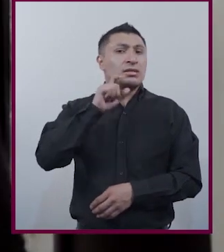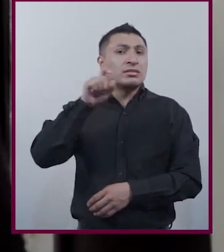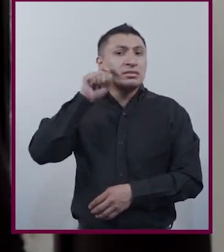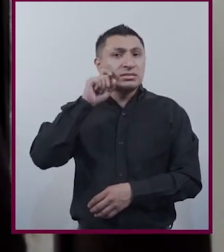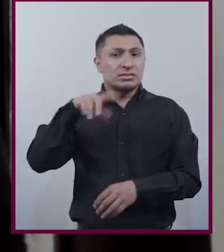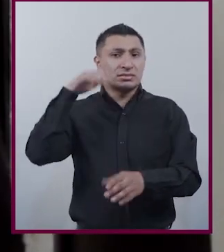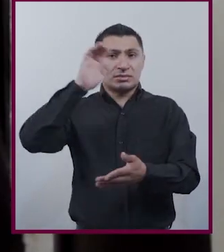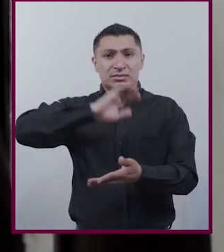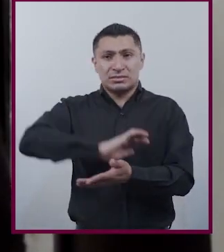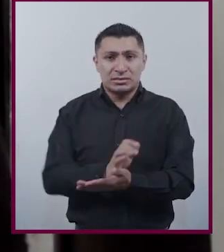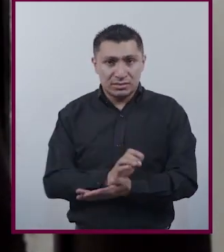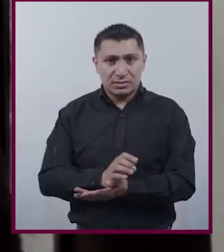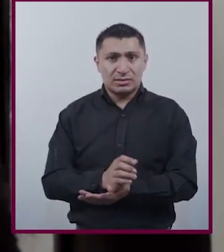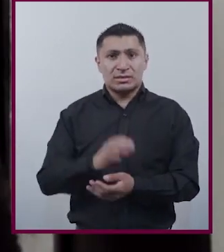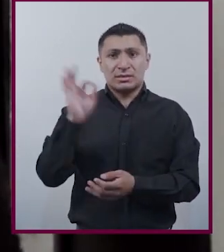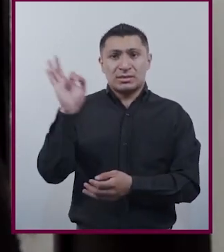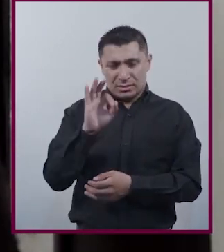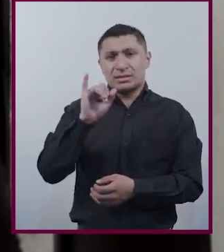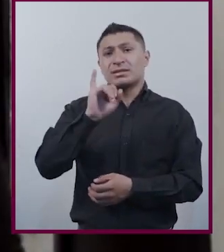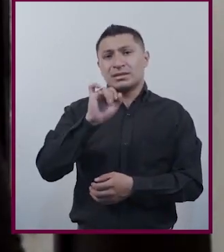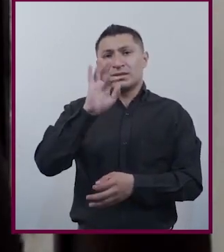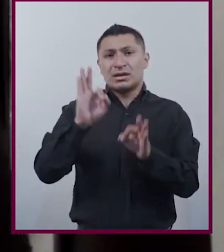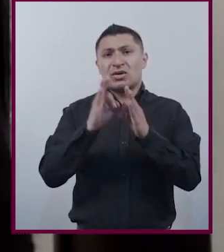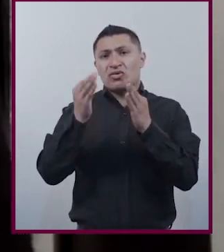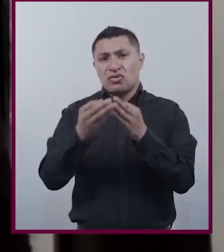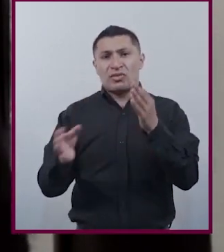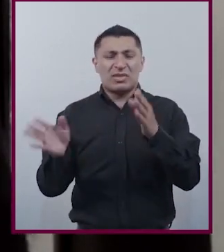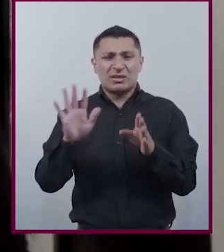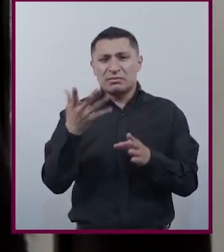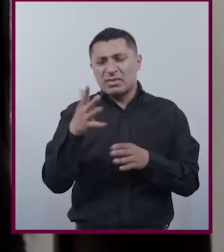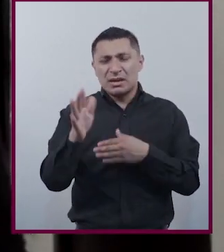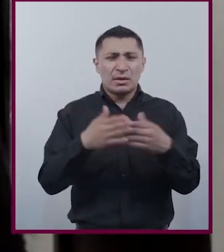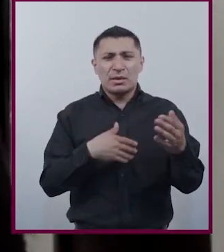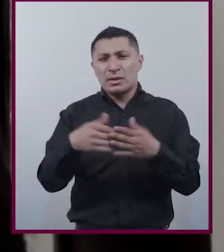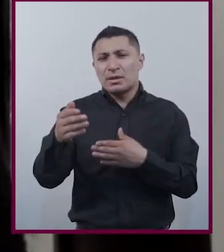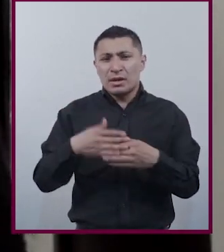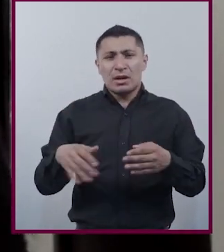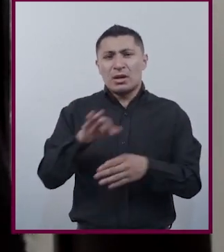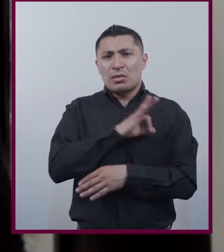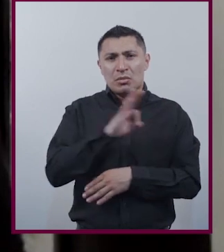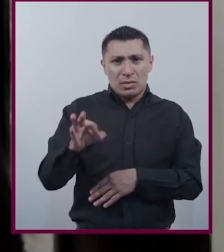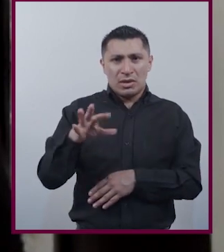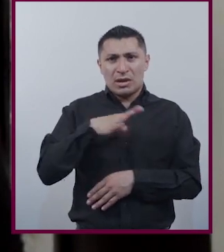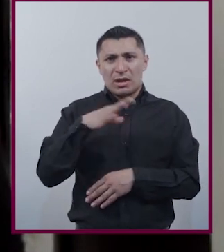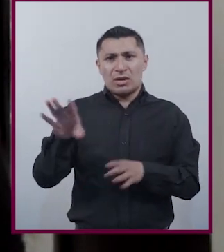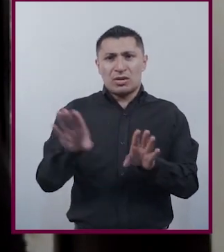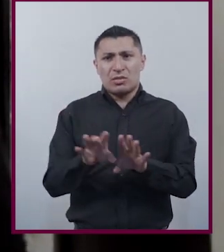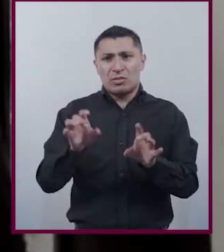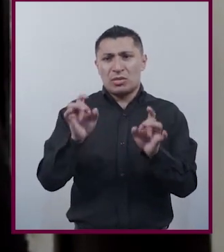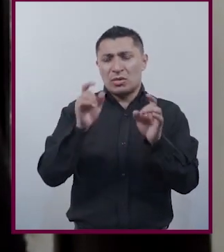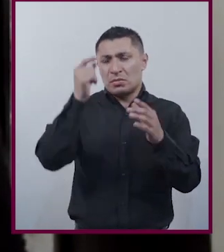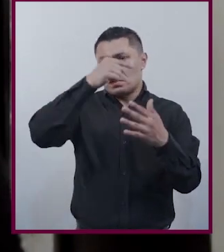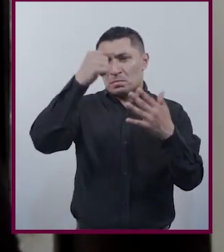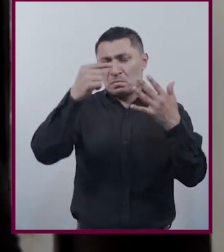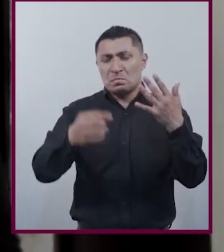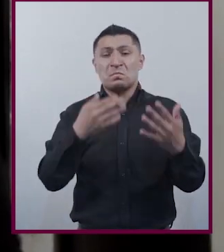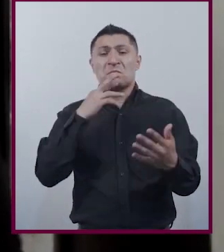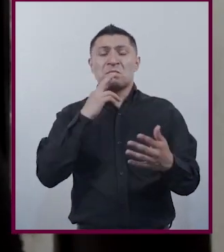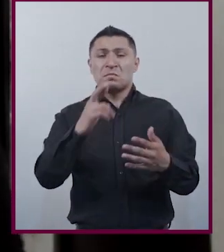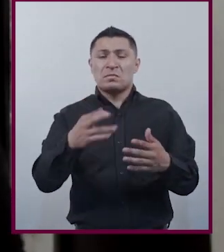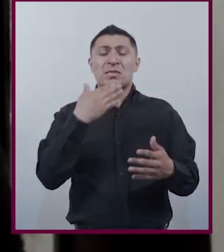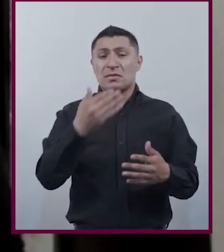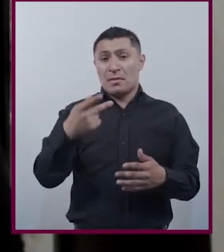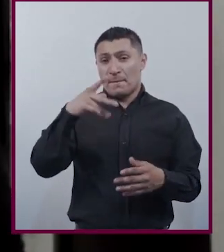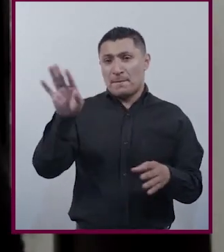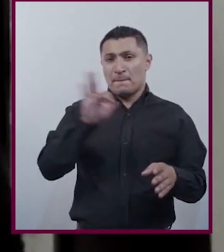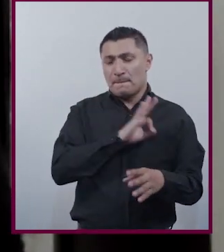Si algunas formas Muy novedosas Pueden Tener ciertos resultados Pero pueden ser efímeras